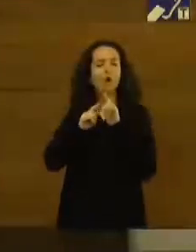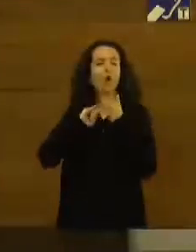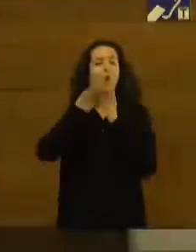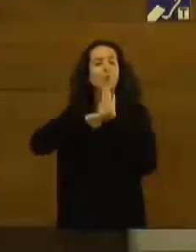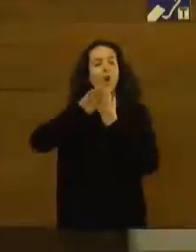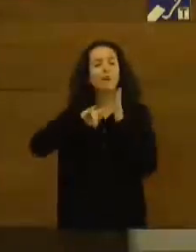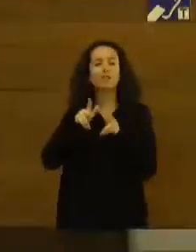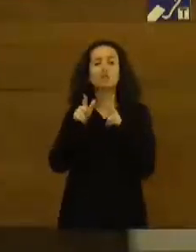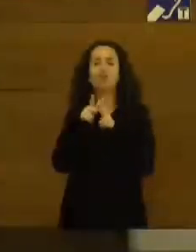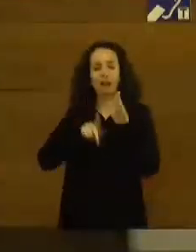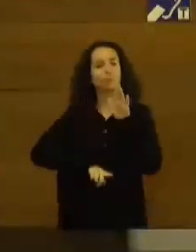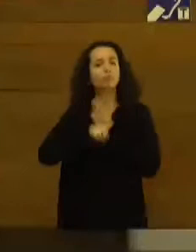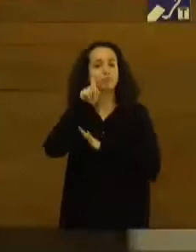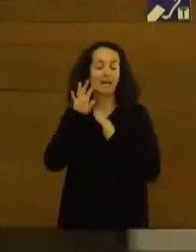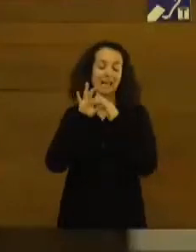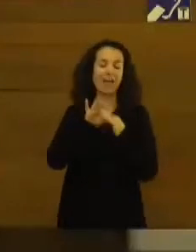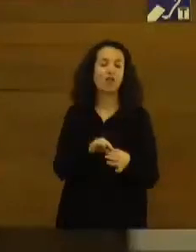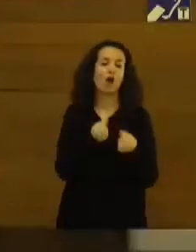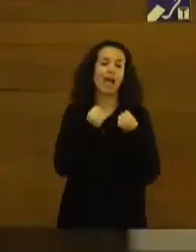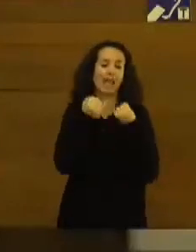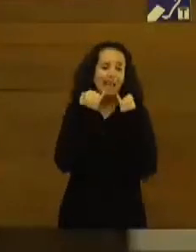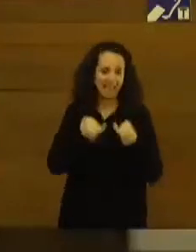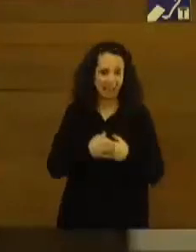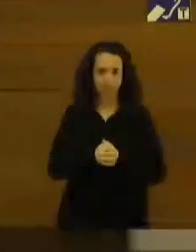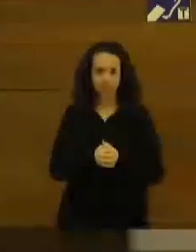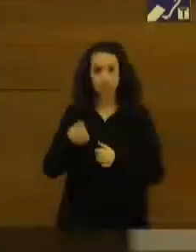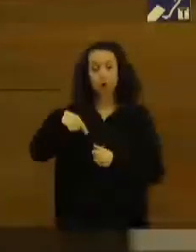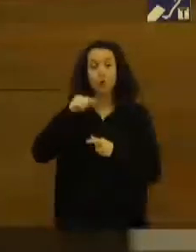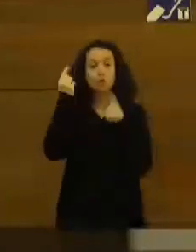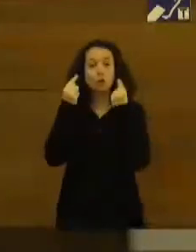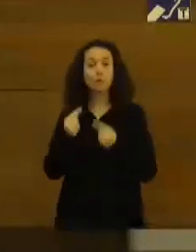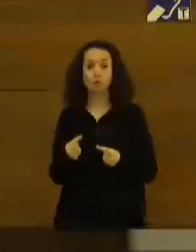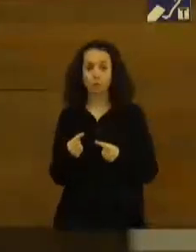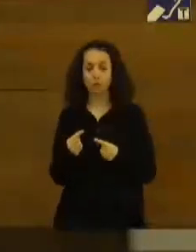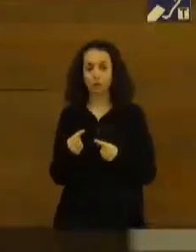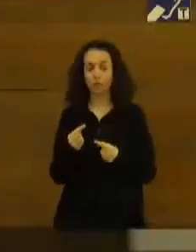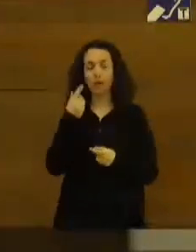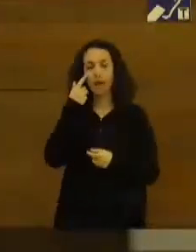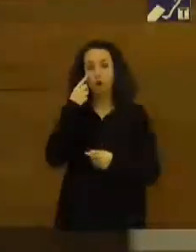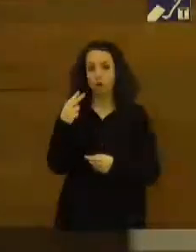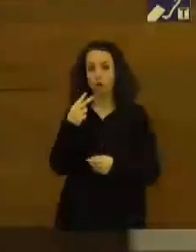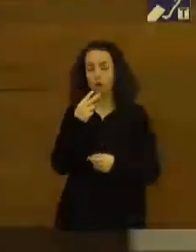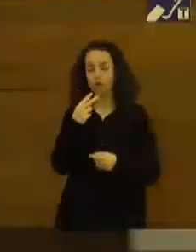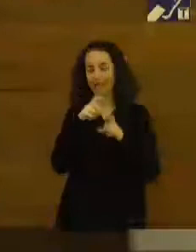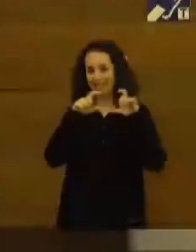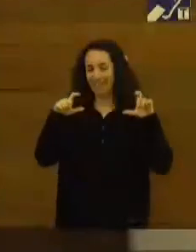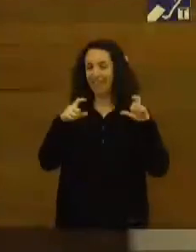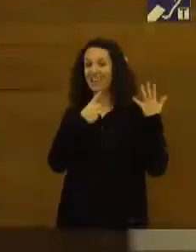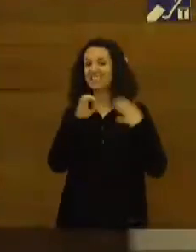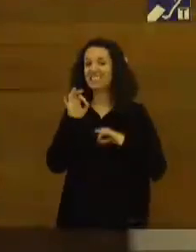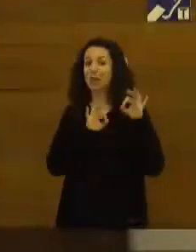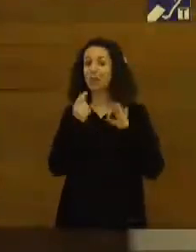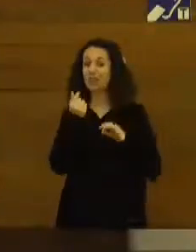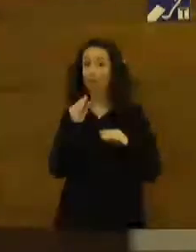vinculados siempre al mundo de la energía. De hecho, nuestro presupuesto entendido como una manera de vernos en un 60% está